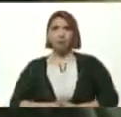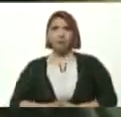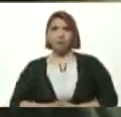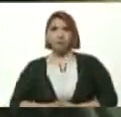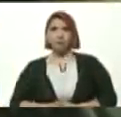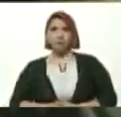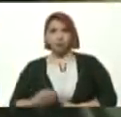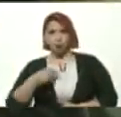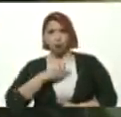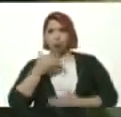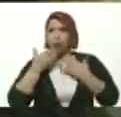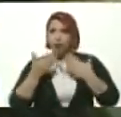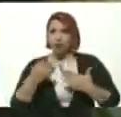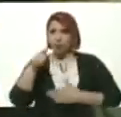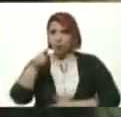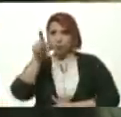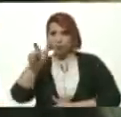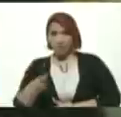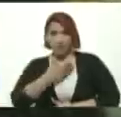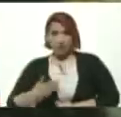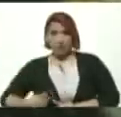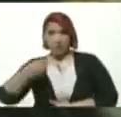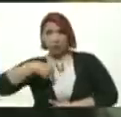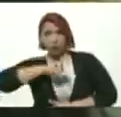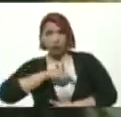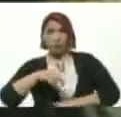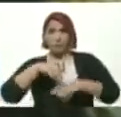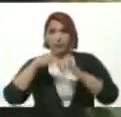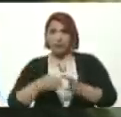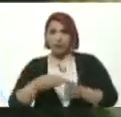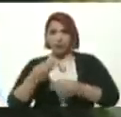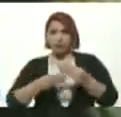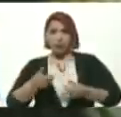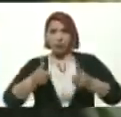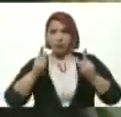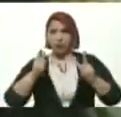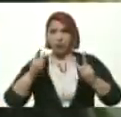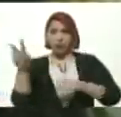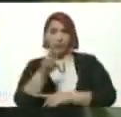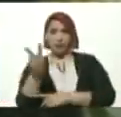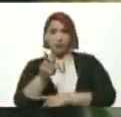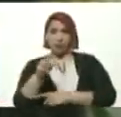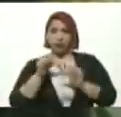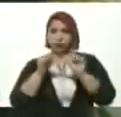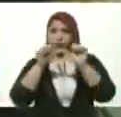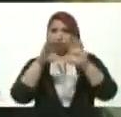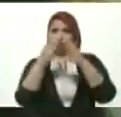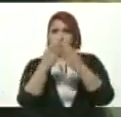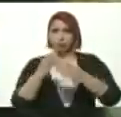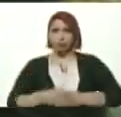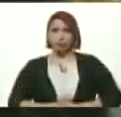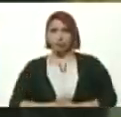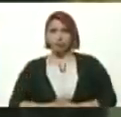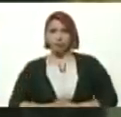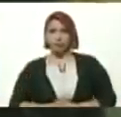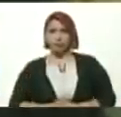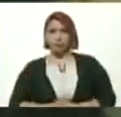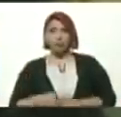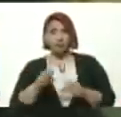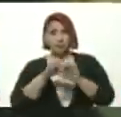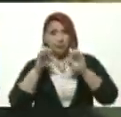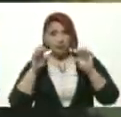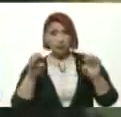aún así Podemos agradecerle A usted Y a nuestros Ministros Que hicieron posible Que en Venezuela Continuáramos las clases Continuáramos con la educación